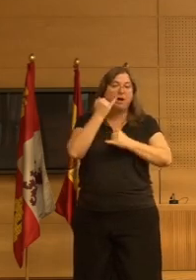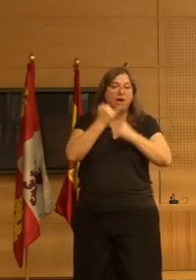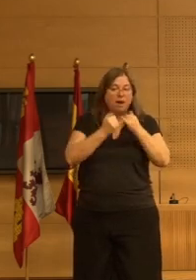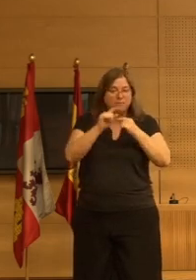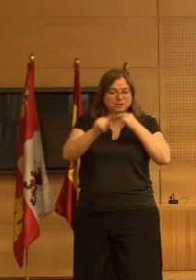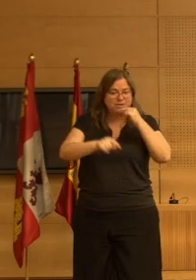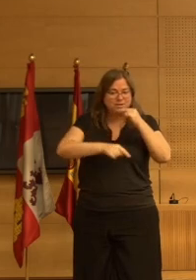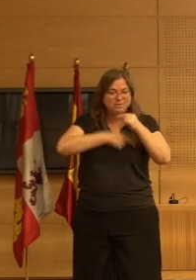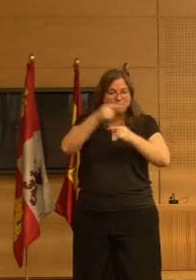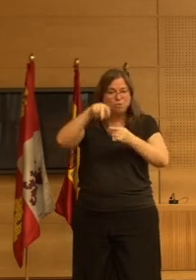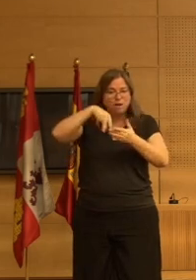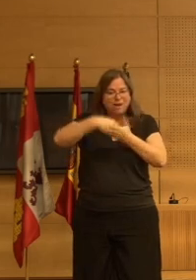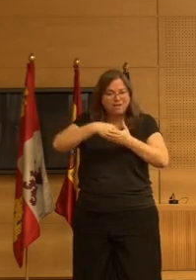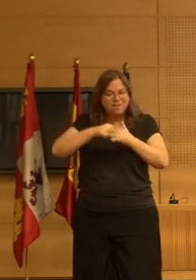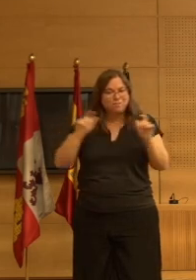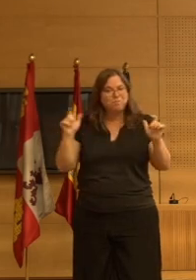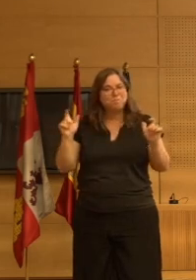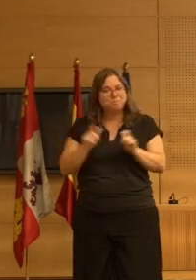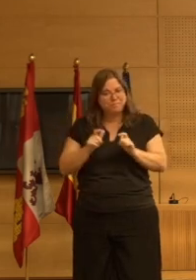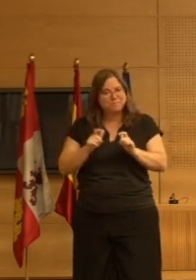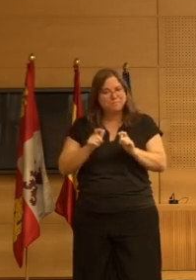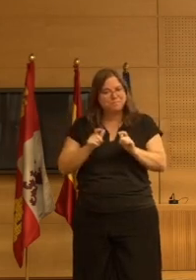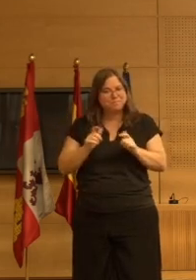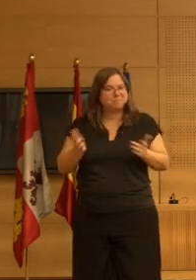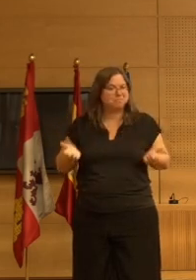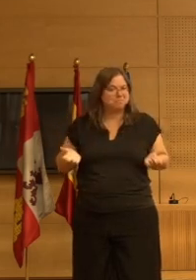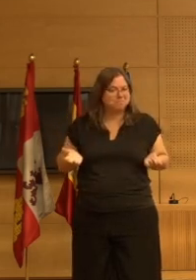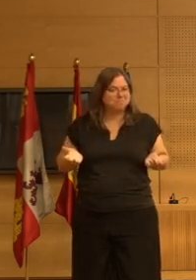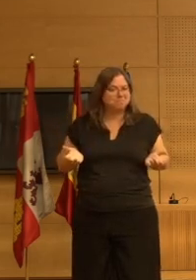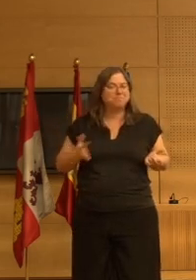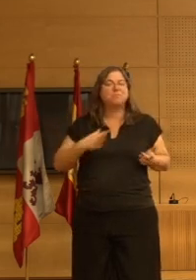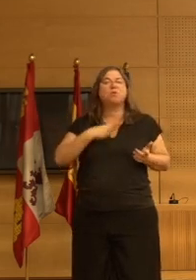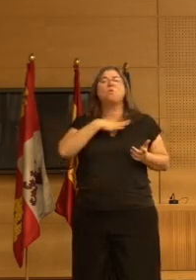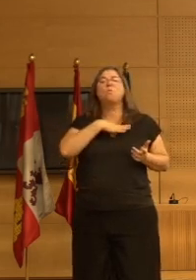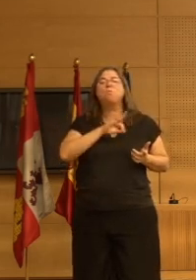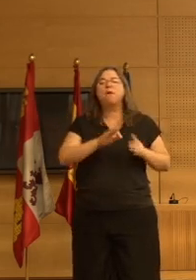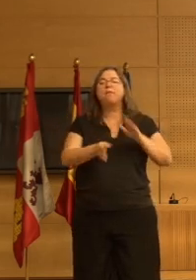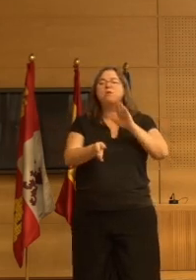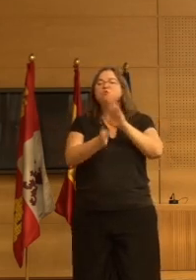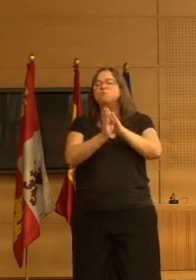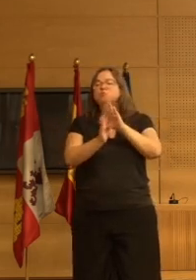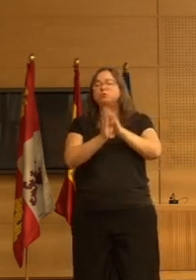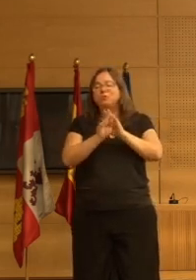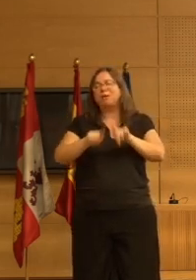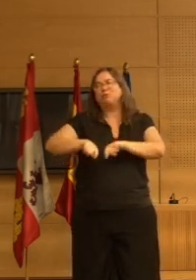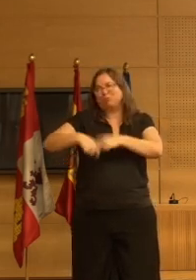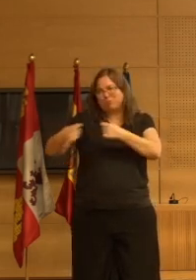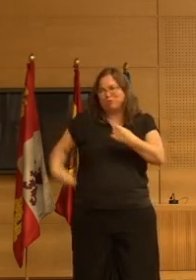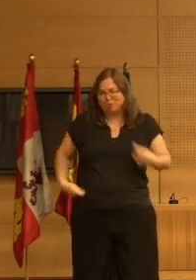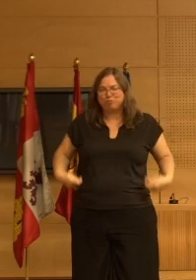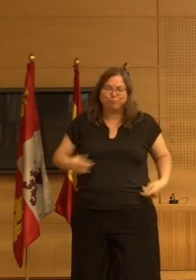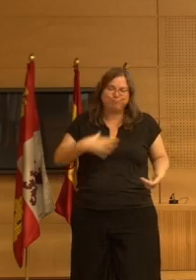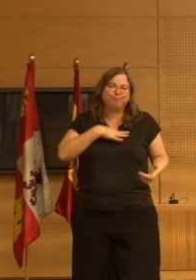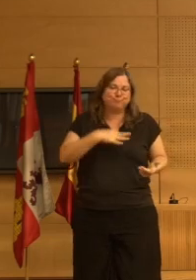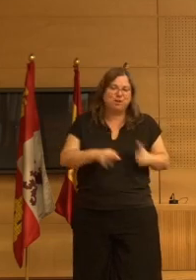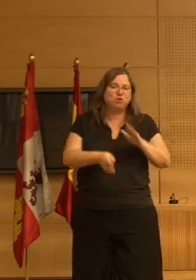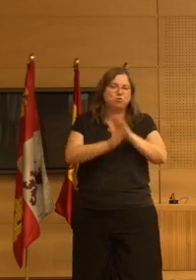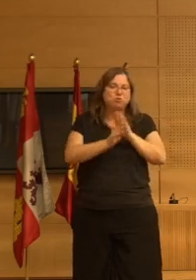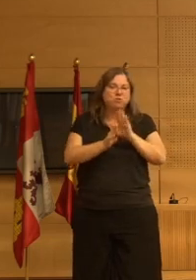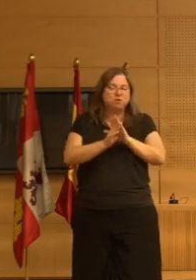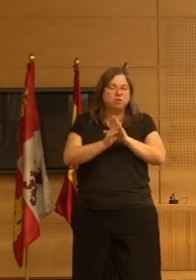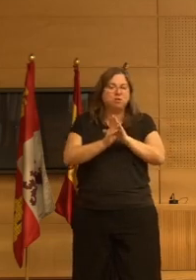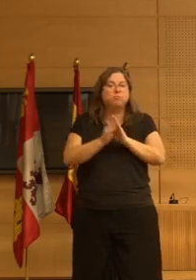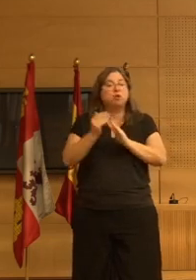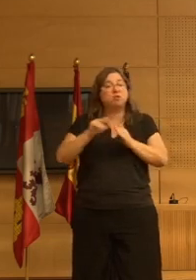tener una gran reducción de caídas posiblemente no vamos a seguir teniendo fracturas y cosas de esas pero por lo menos ya has